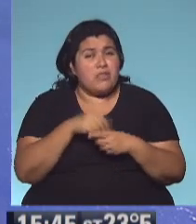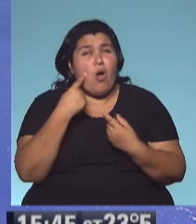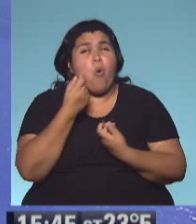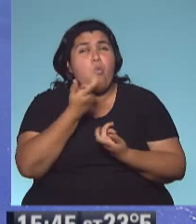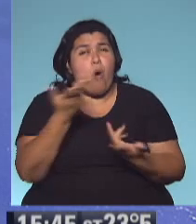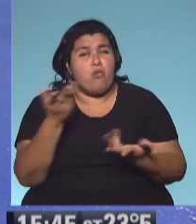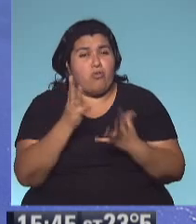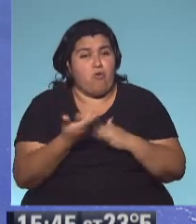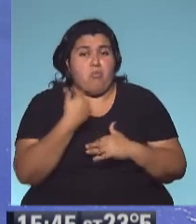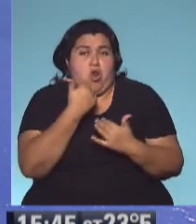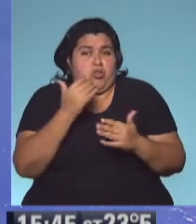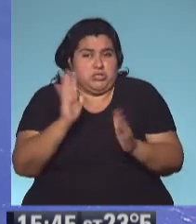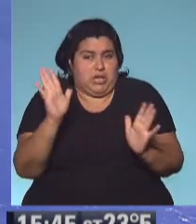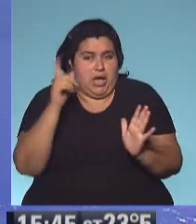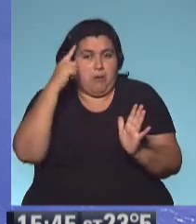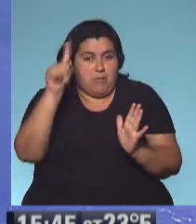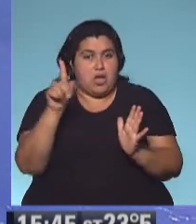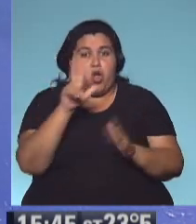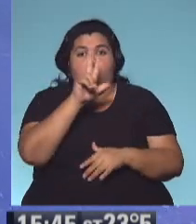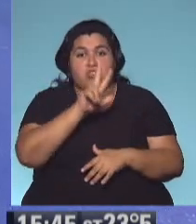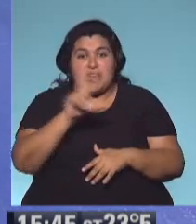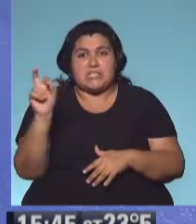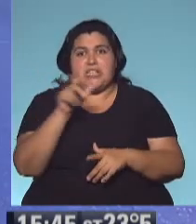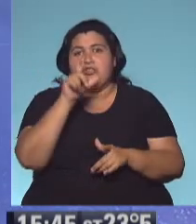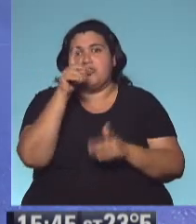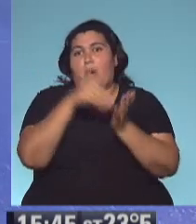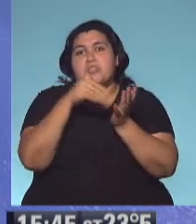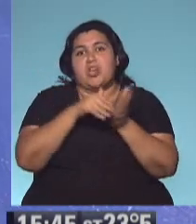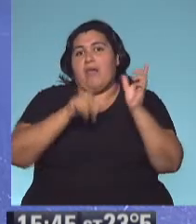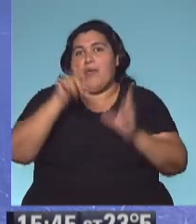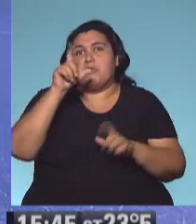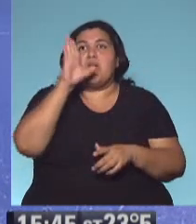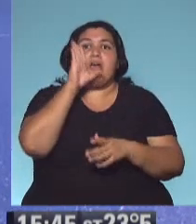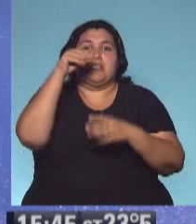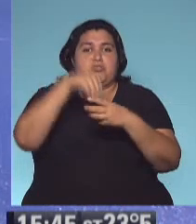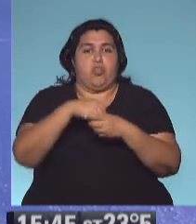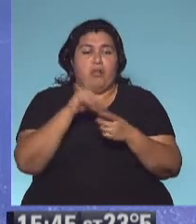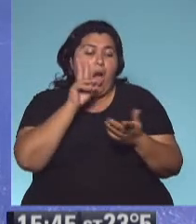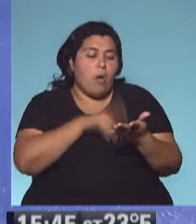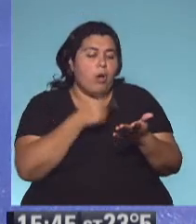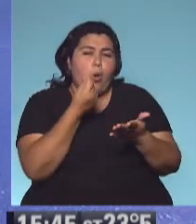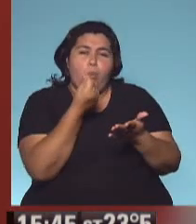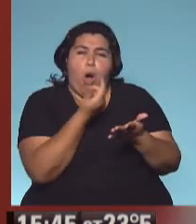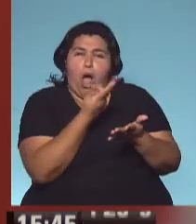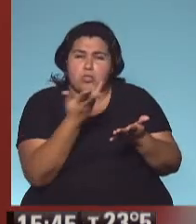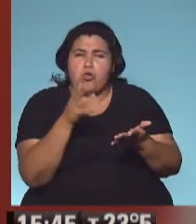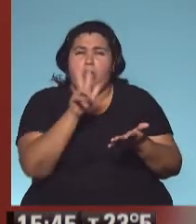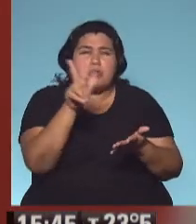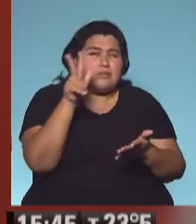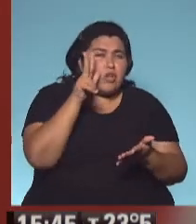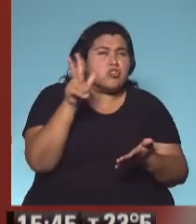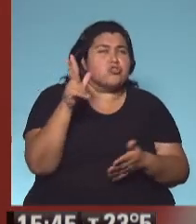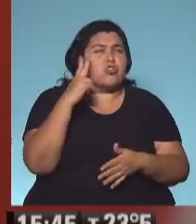Bueno, no sé, pero son 300 millones de personas. En Estados Unidos, voy a mirar el numerito que tengo acá, entre 38 y